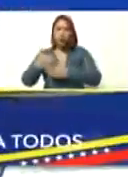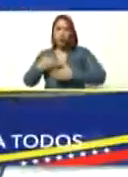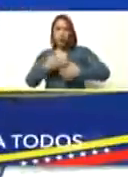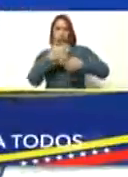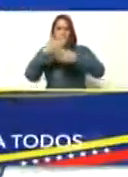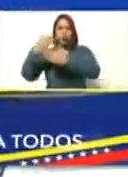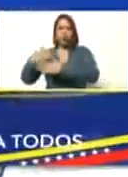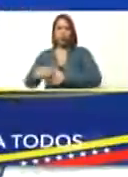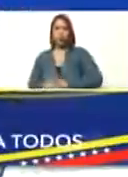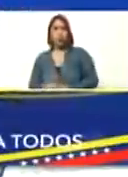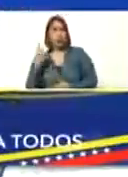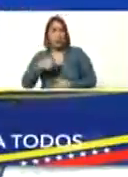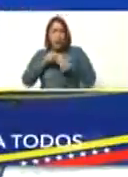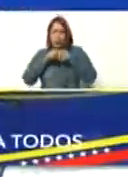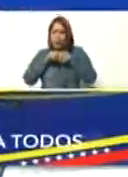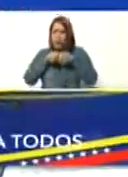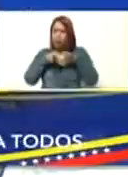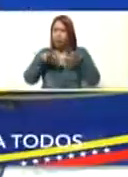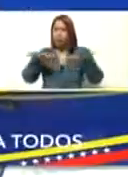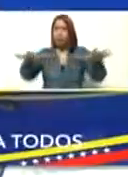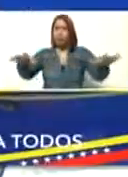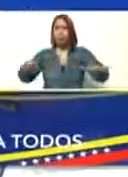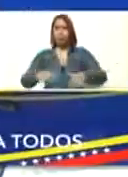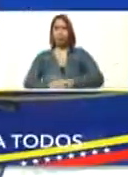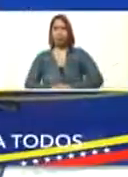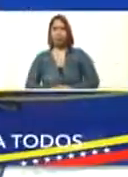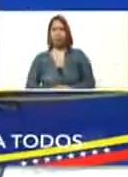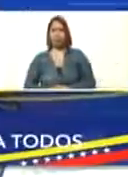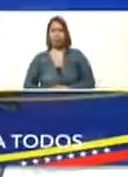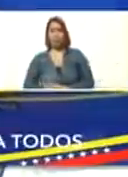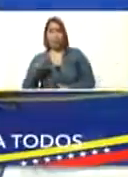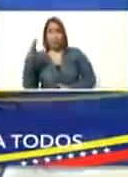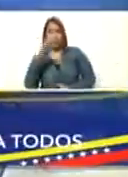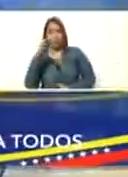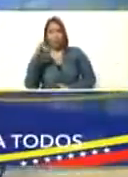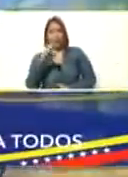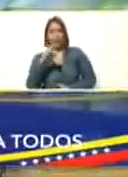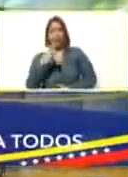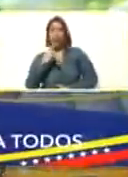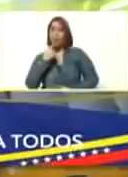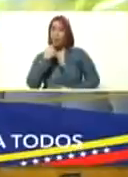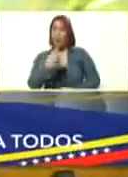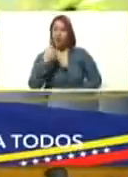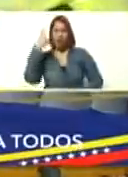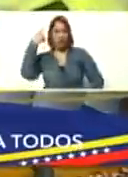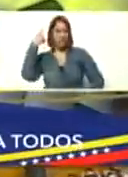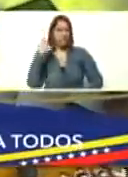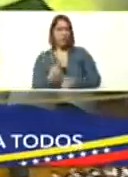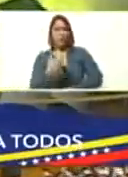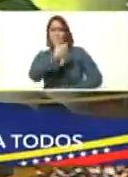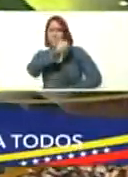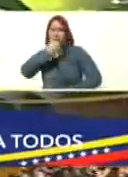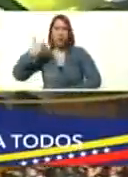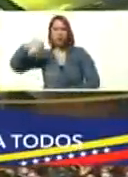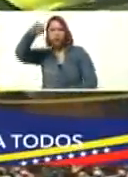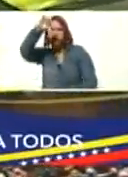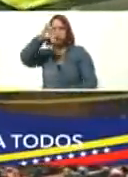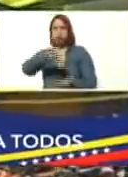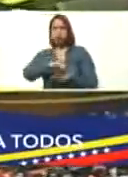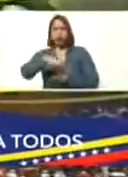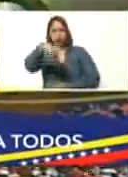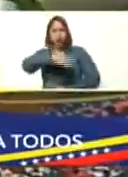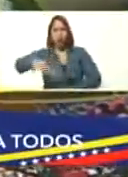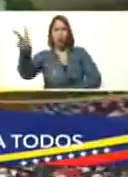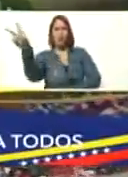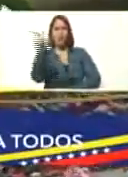Eso hay que multiplicarlo por 10. Caracas, lo digo, tiene que ser la mejor capital de